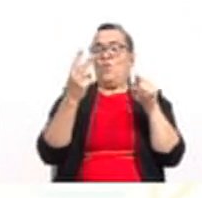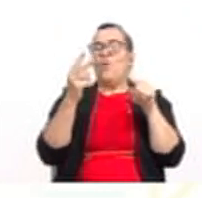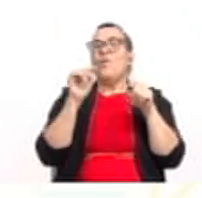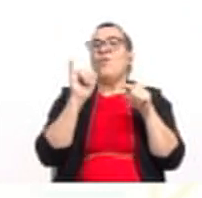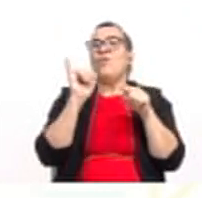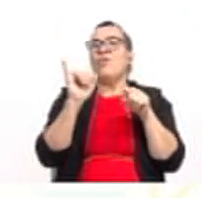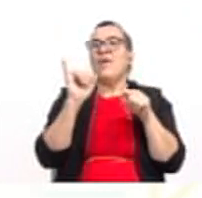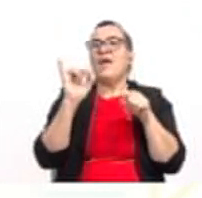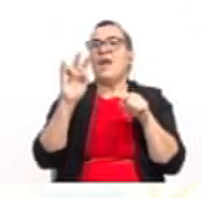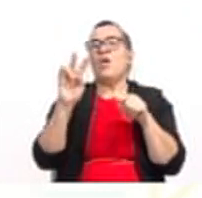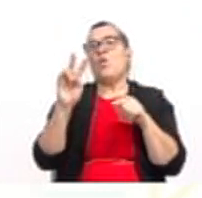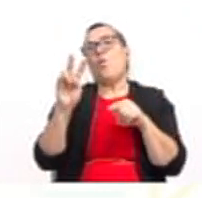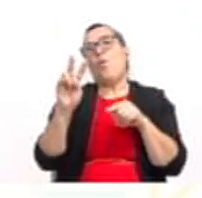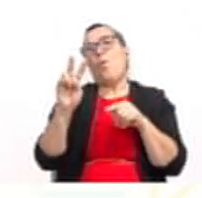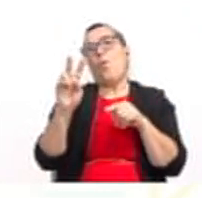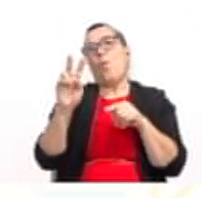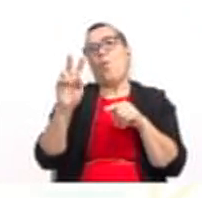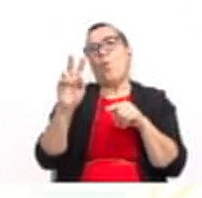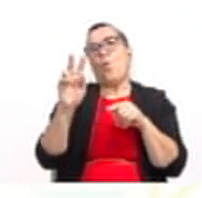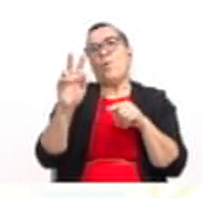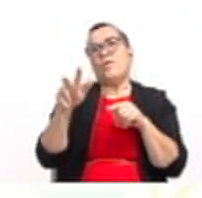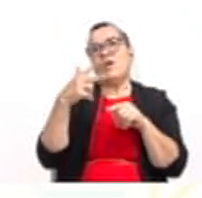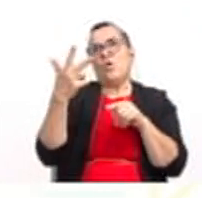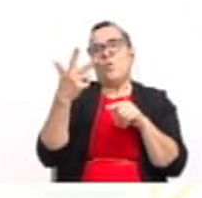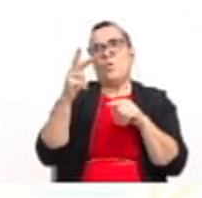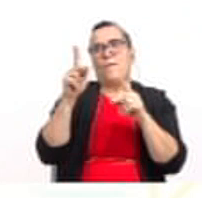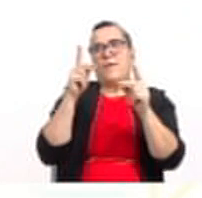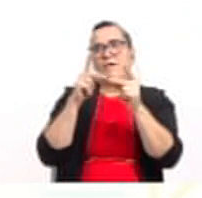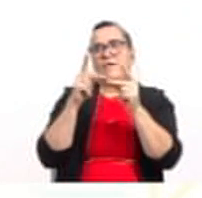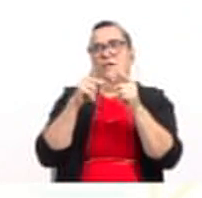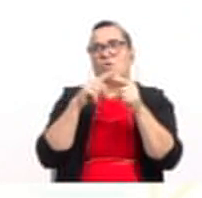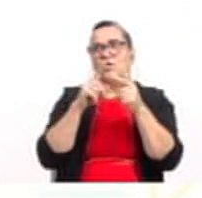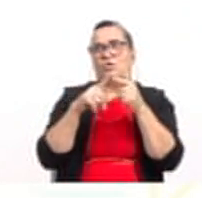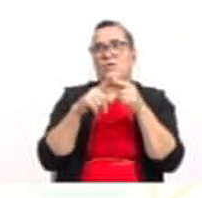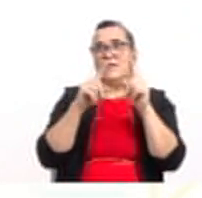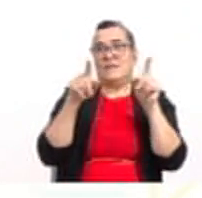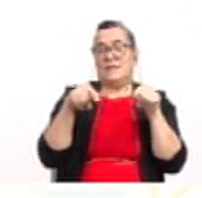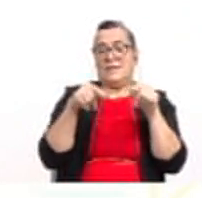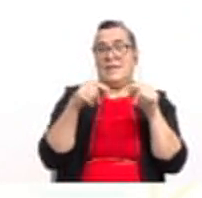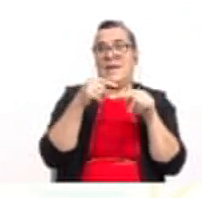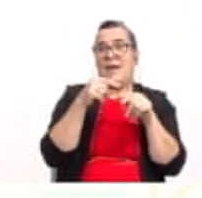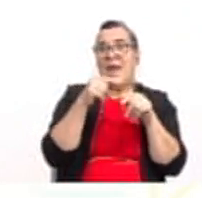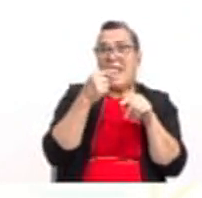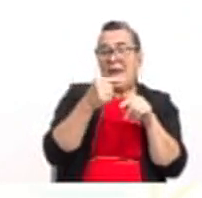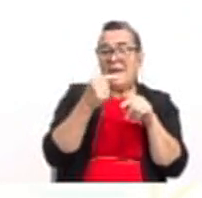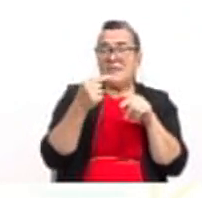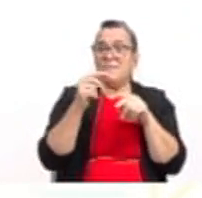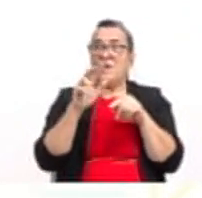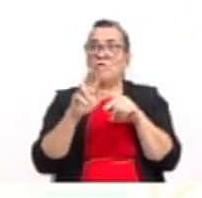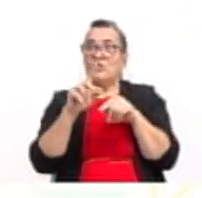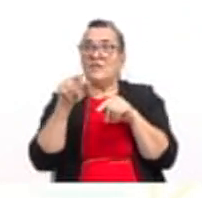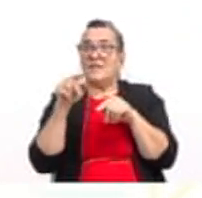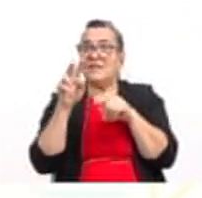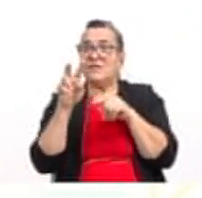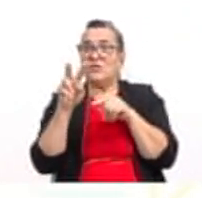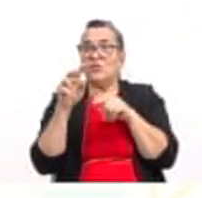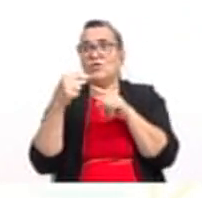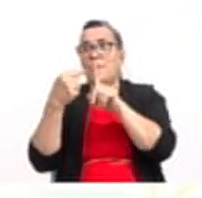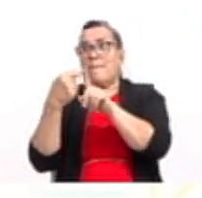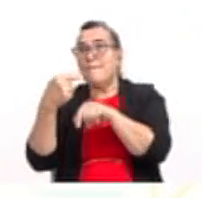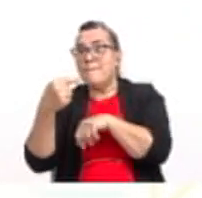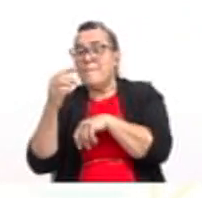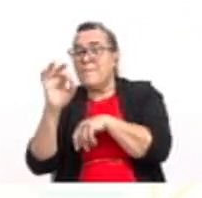Entonces, vamos a obtener f de x es igual al cuadrado de x menos 3, menos 9 más